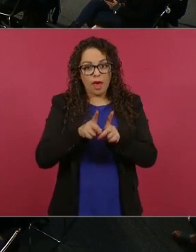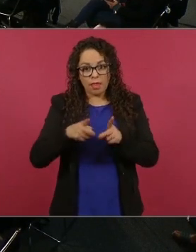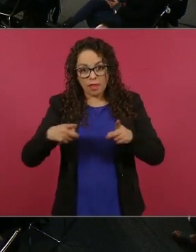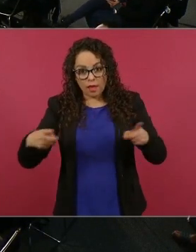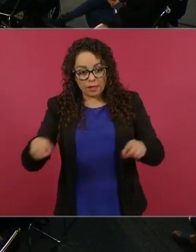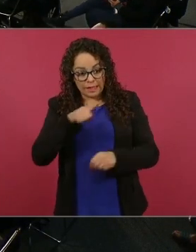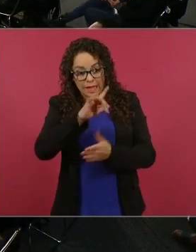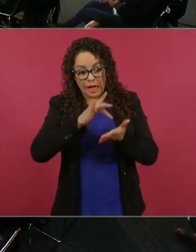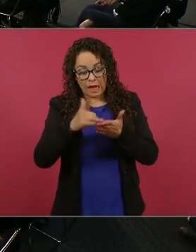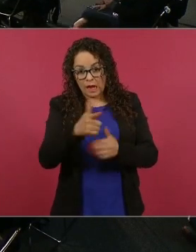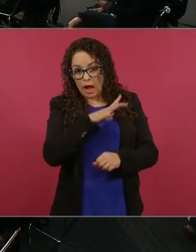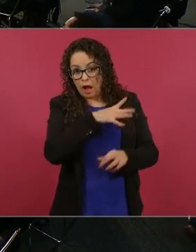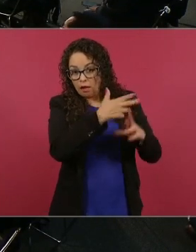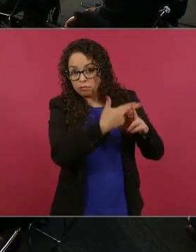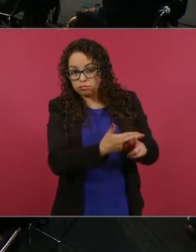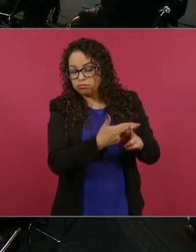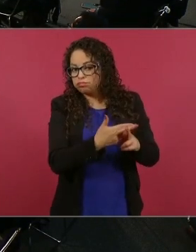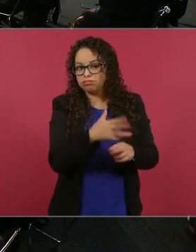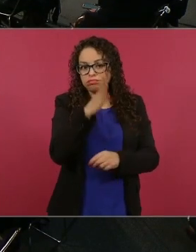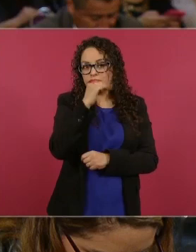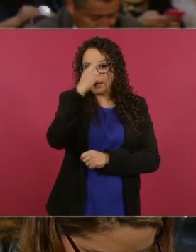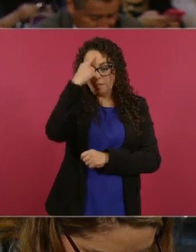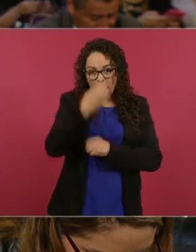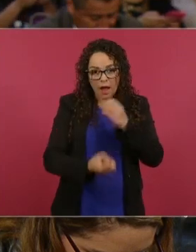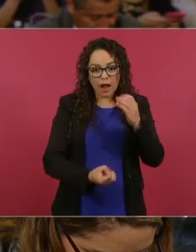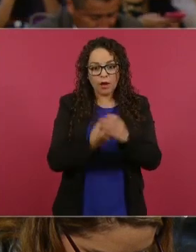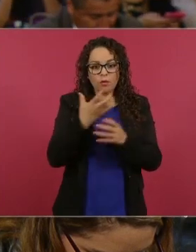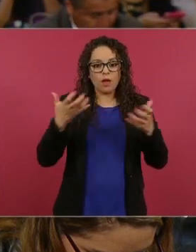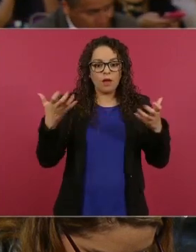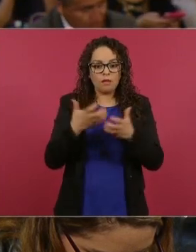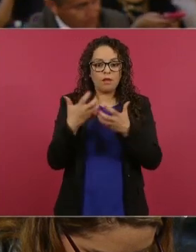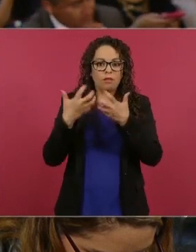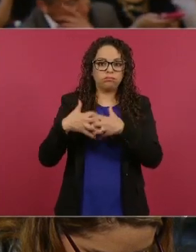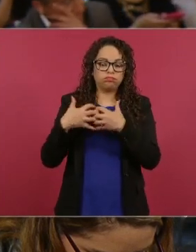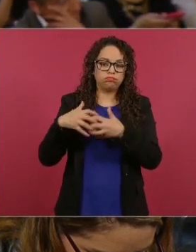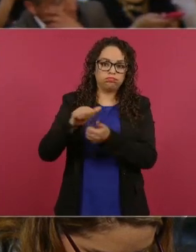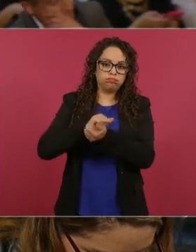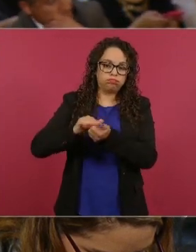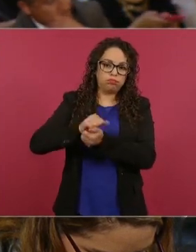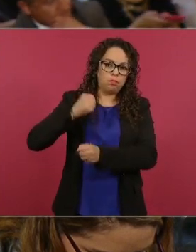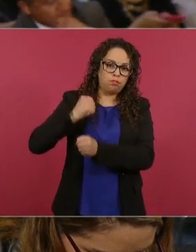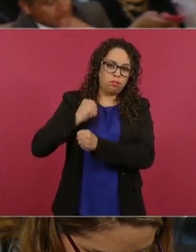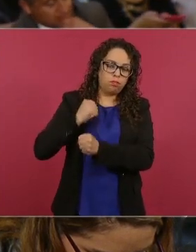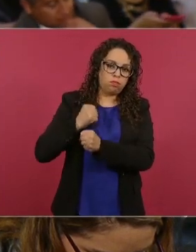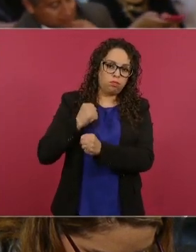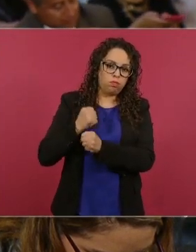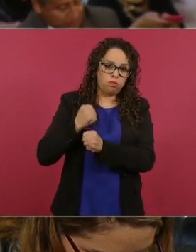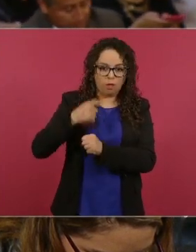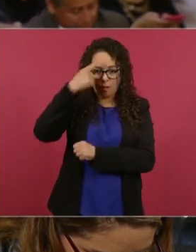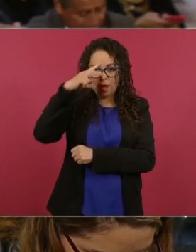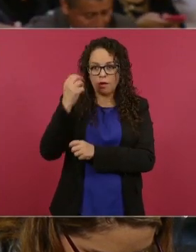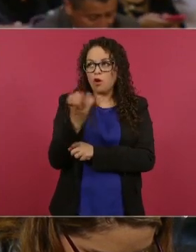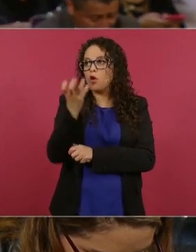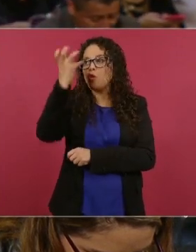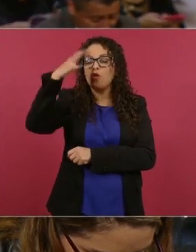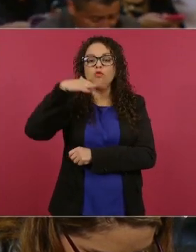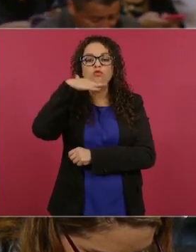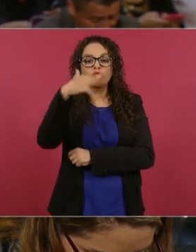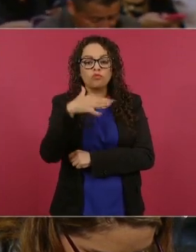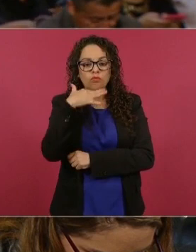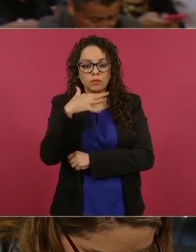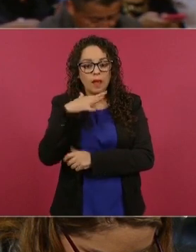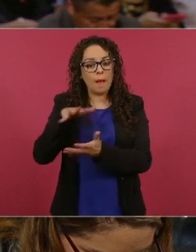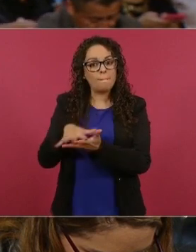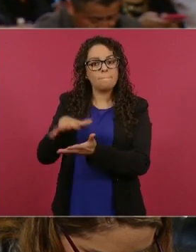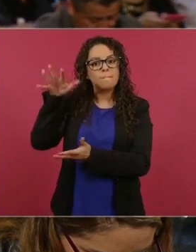materiales con los cuales puedan fabricarse nuevos convertidores catalíticos la mayoría de esos convertidores usados